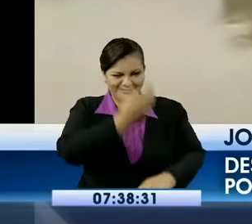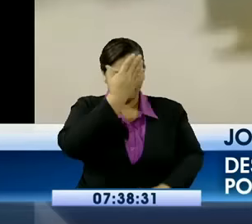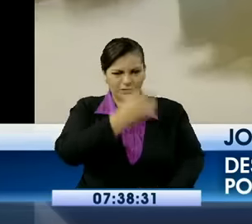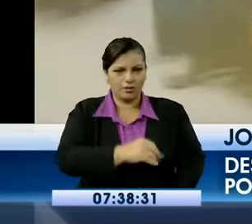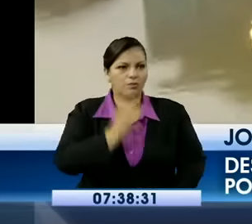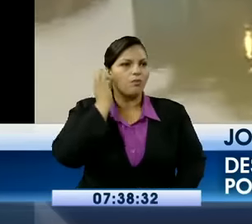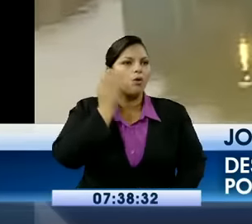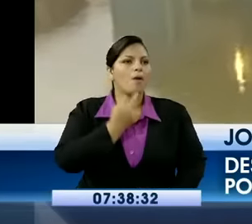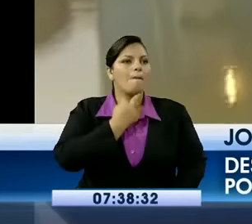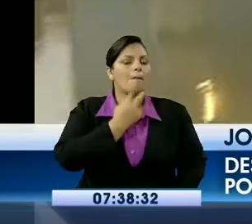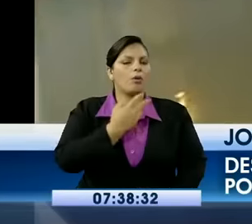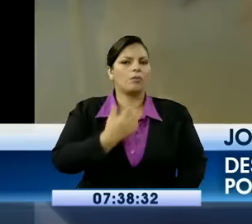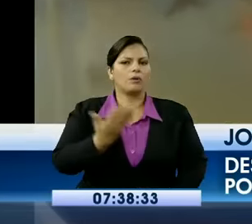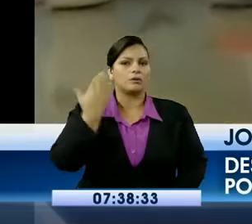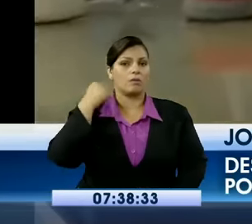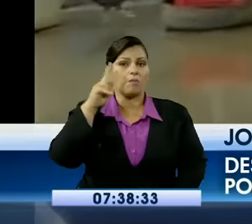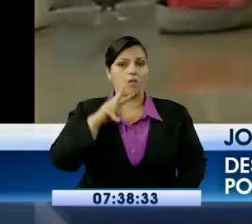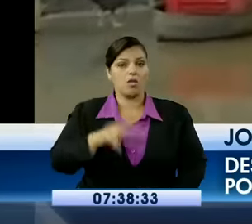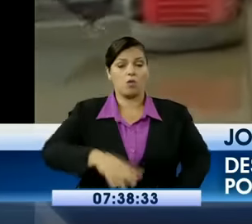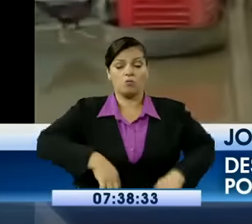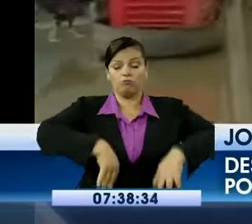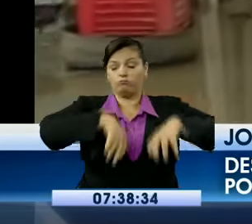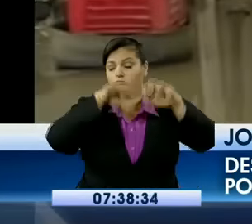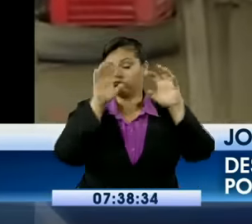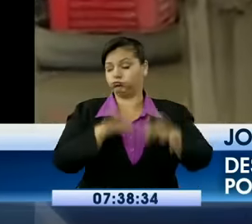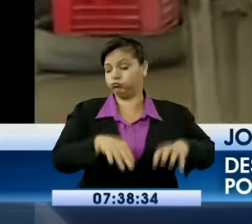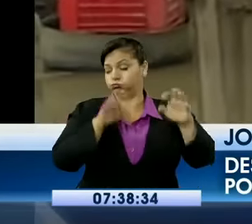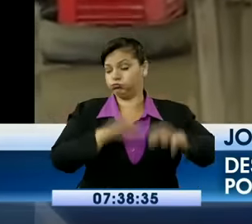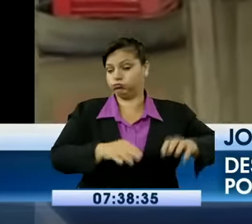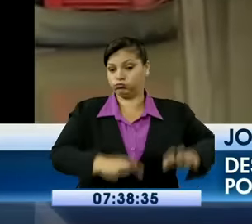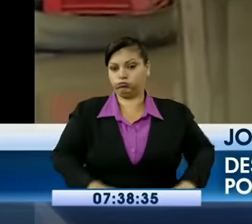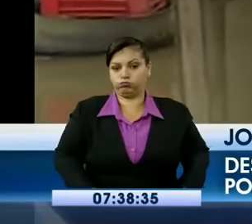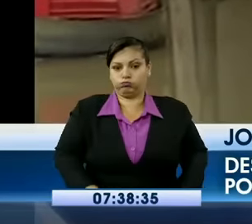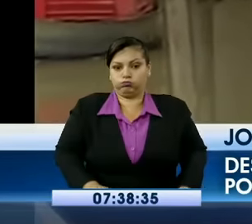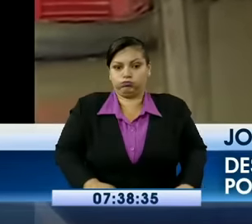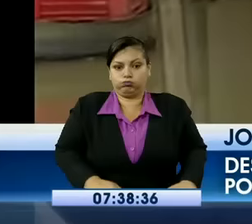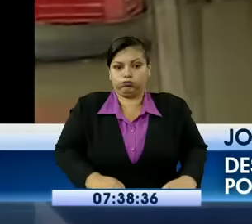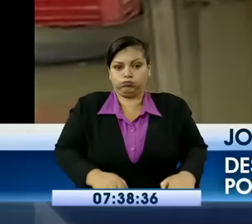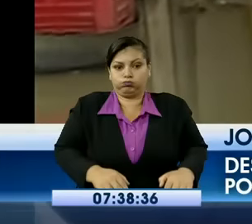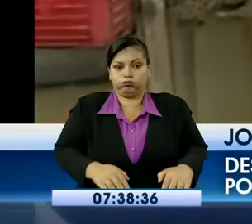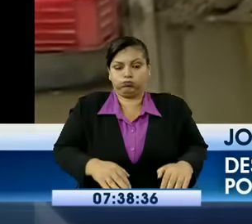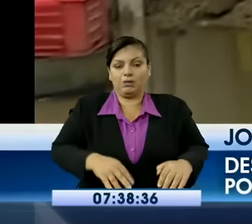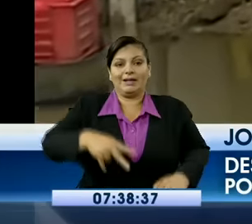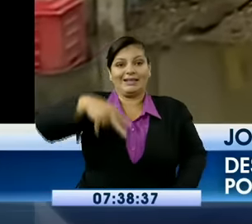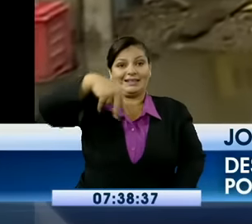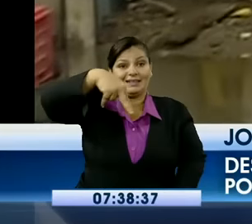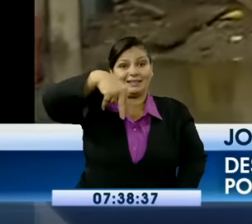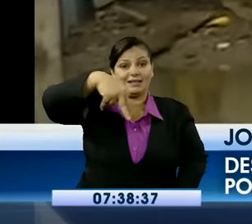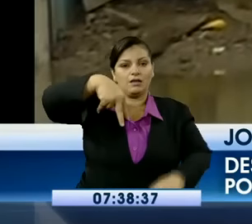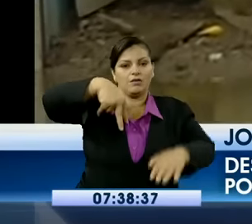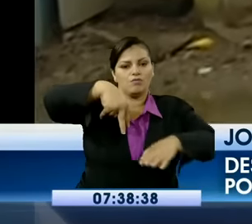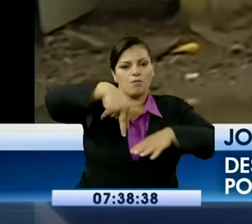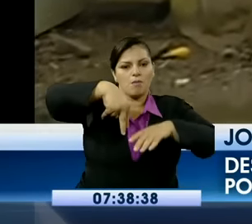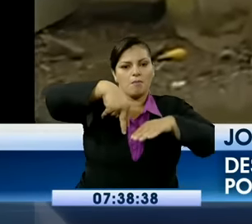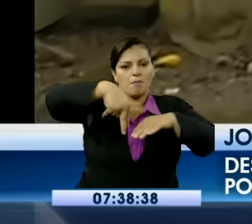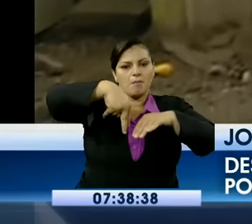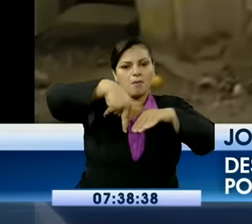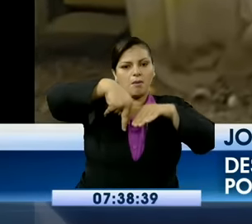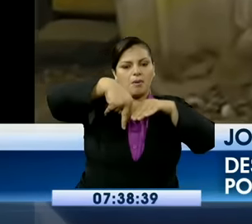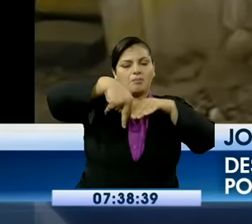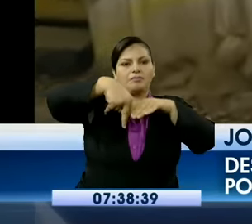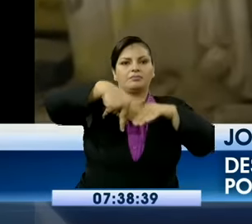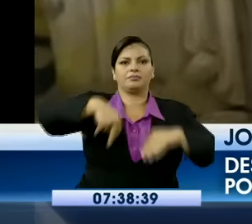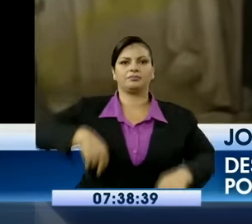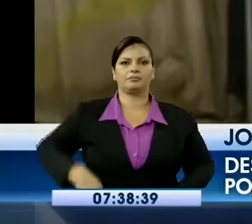lluvia, una torrencial lluvia, entonces se llenó más arriba de la rodilla, el agua nos daba, no podíamos salir. Tenemos de paso